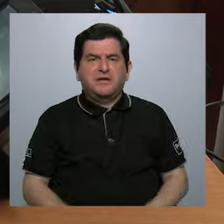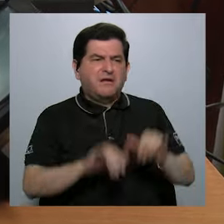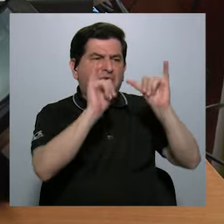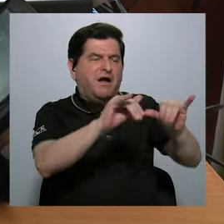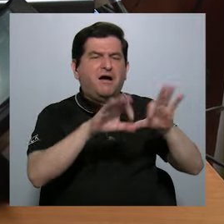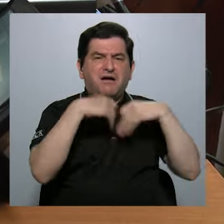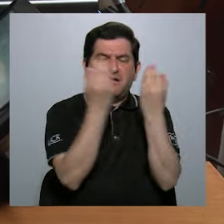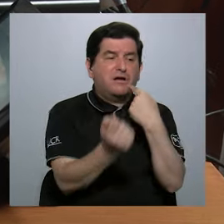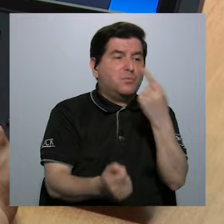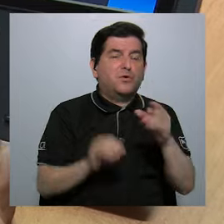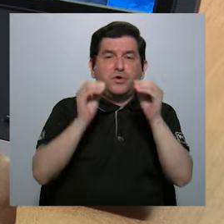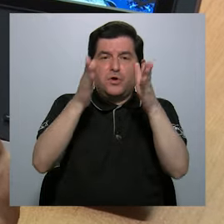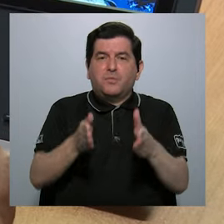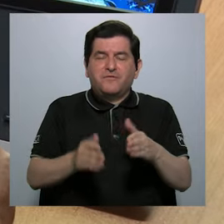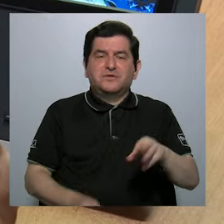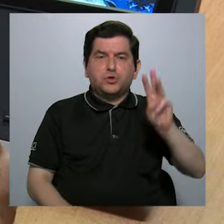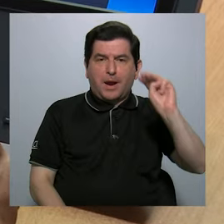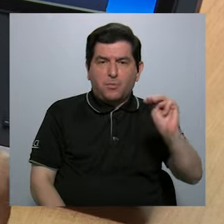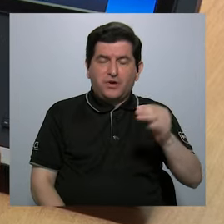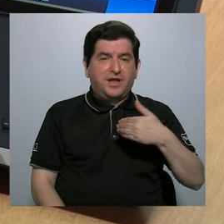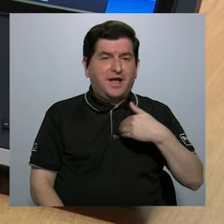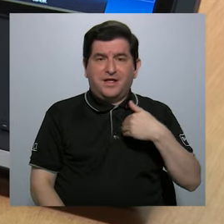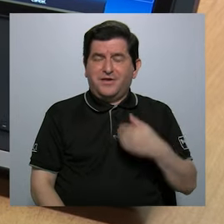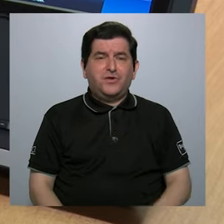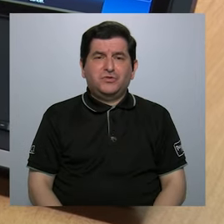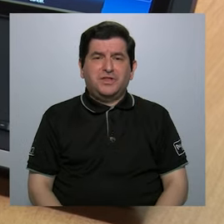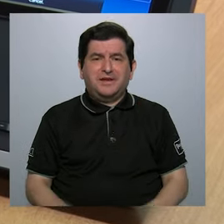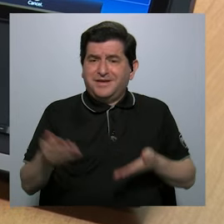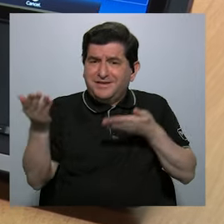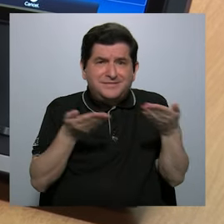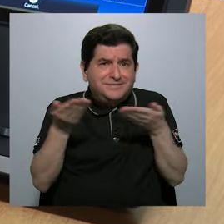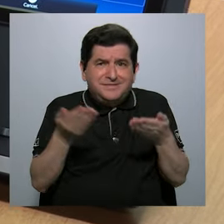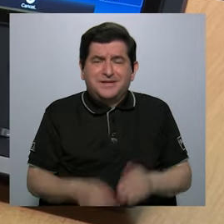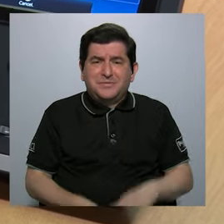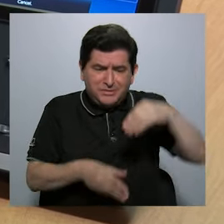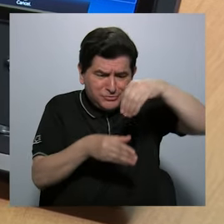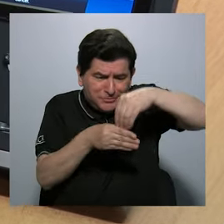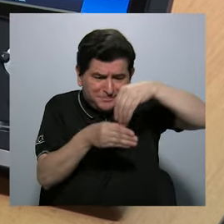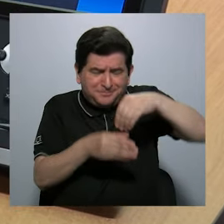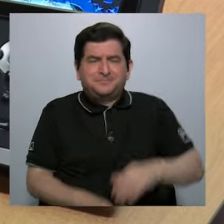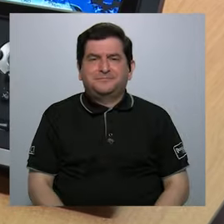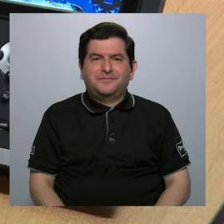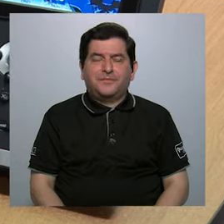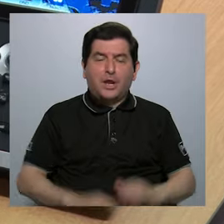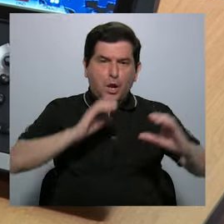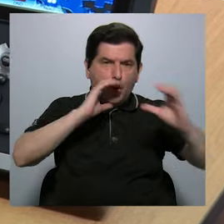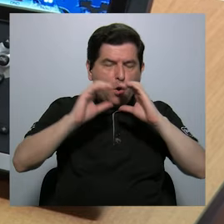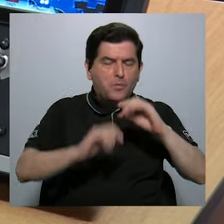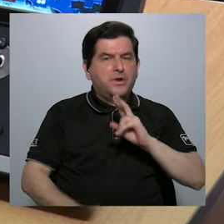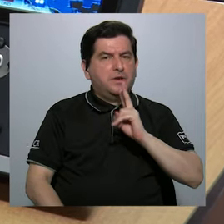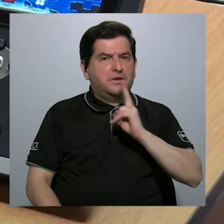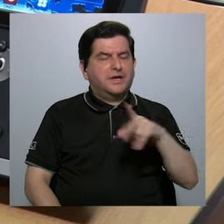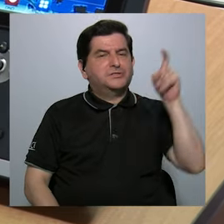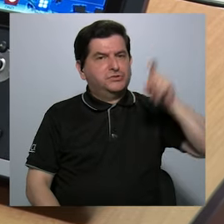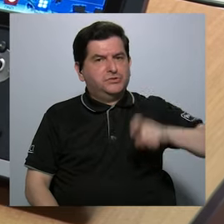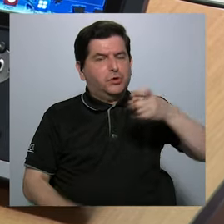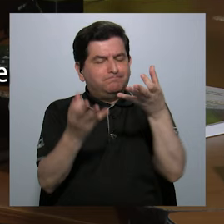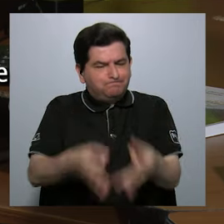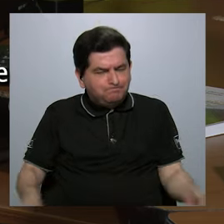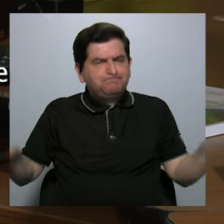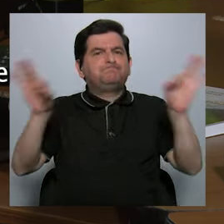ese tema, entonces consideramos que la comunicación es verdaderamente necesaria e importante, entonces también van a contar con telefonía IP.